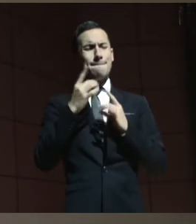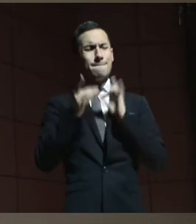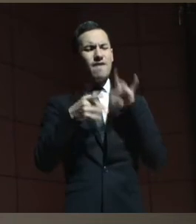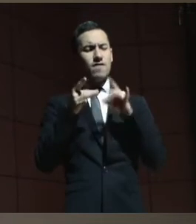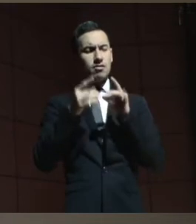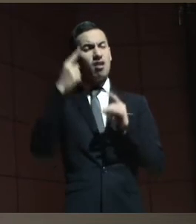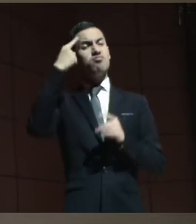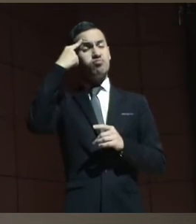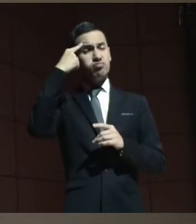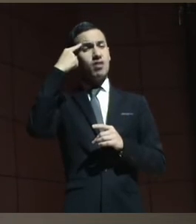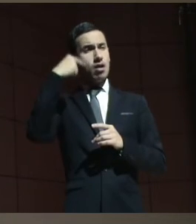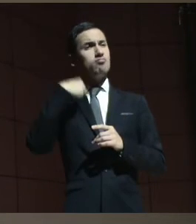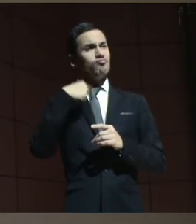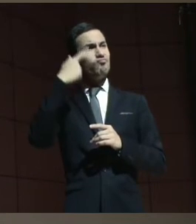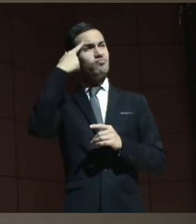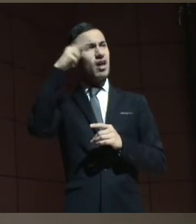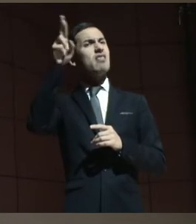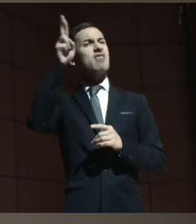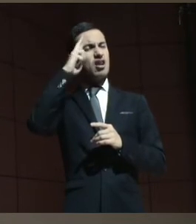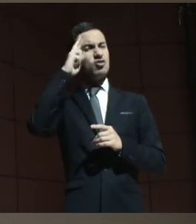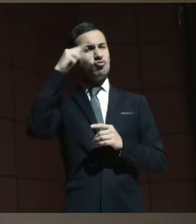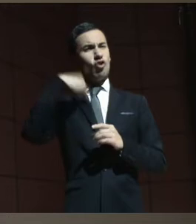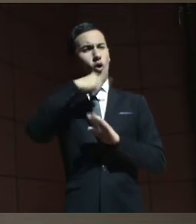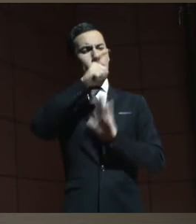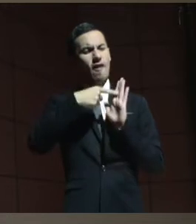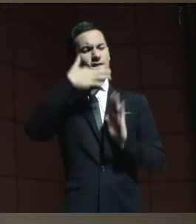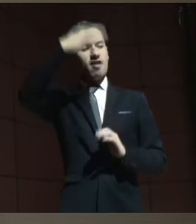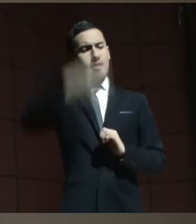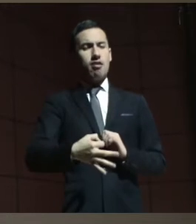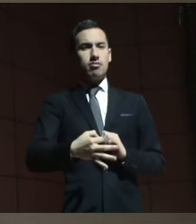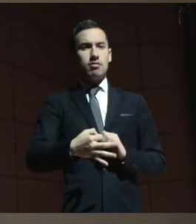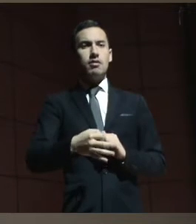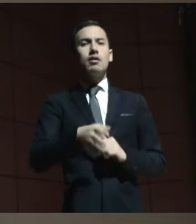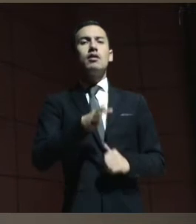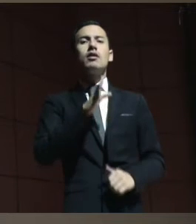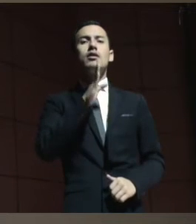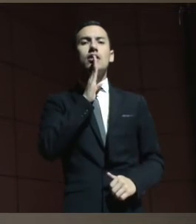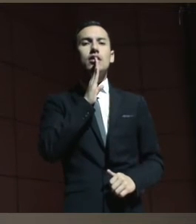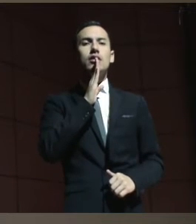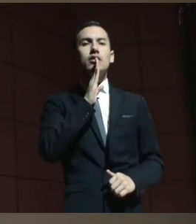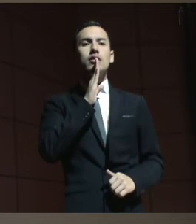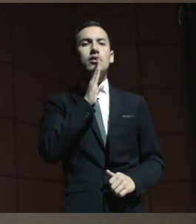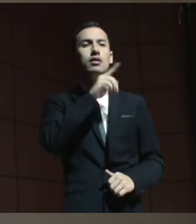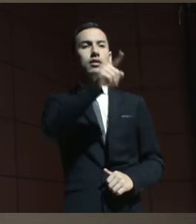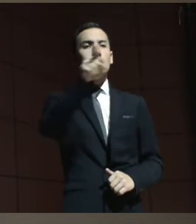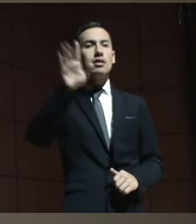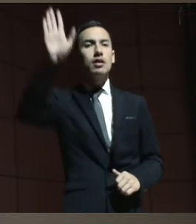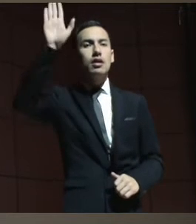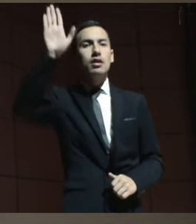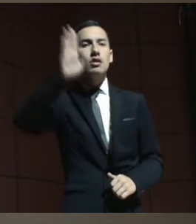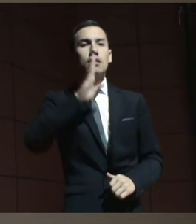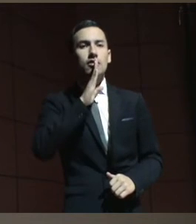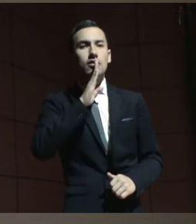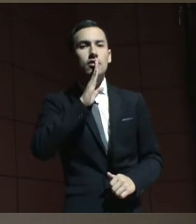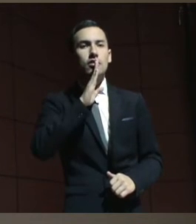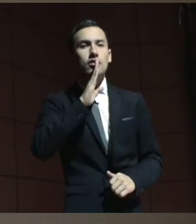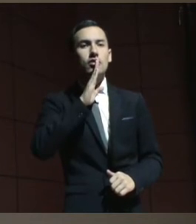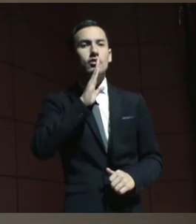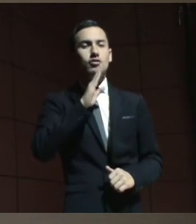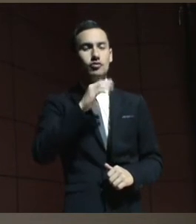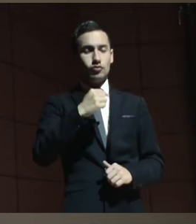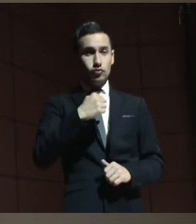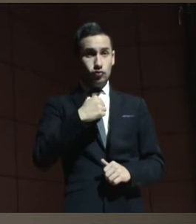y qué es la perfecta razón? Además de establecer que para poder hacer un acto jurídico